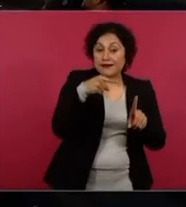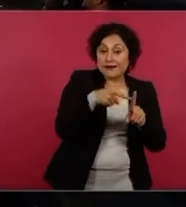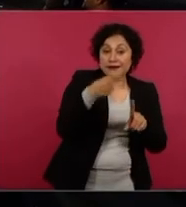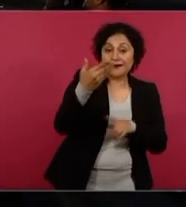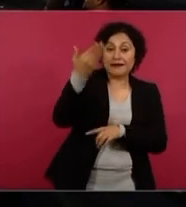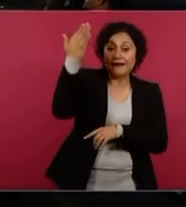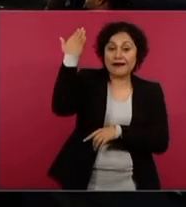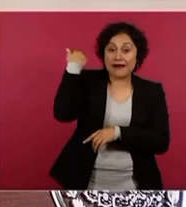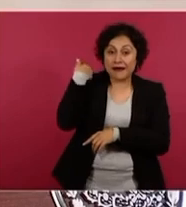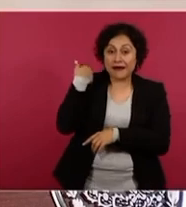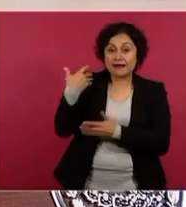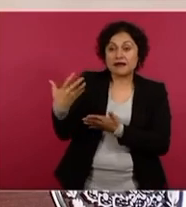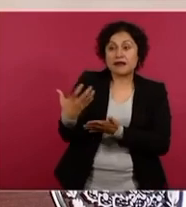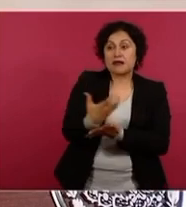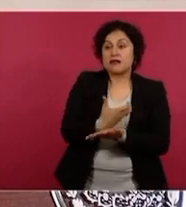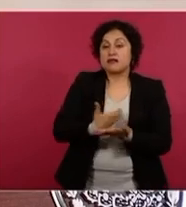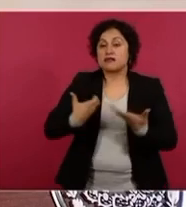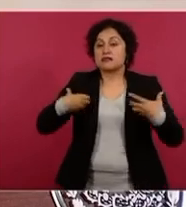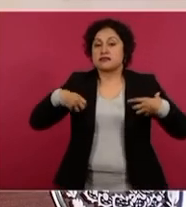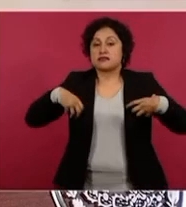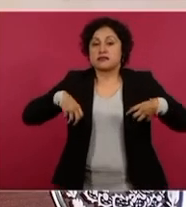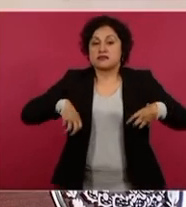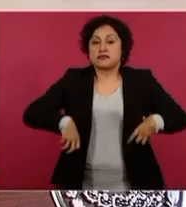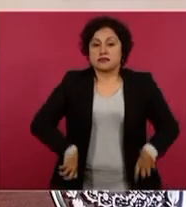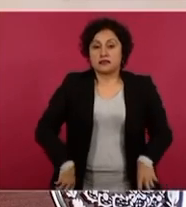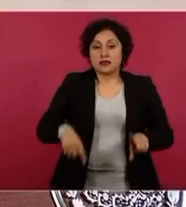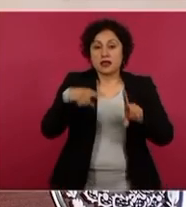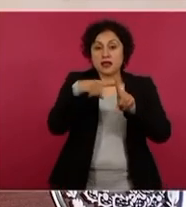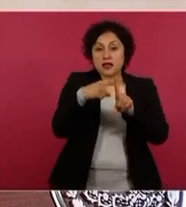su familia, sus allegados.